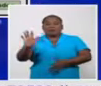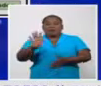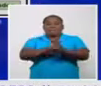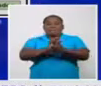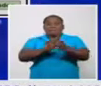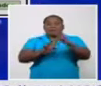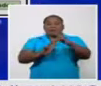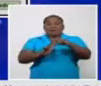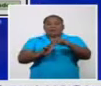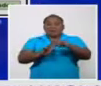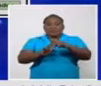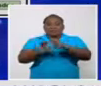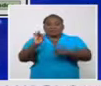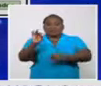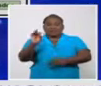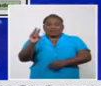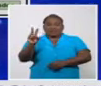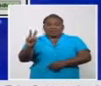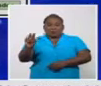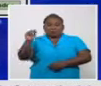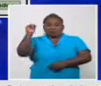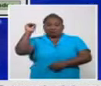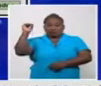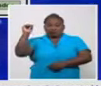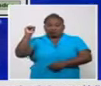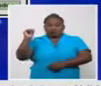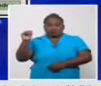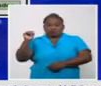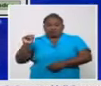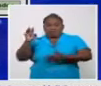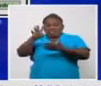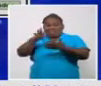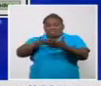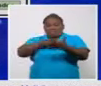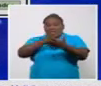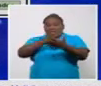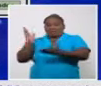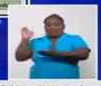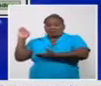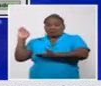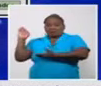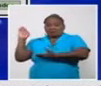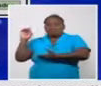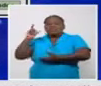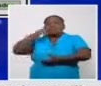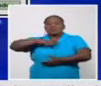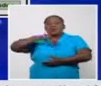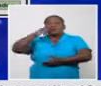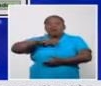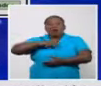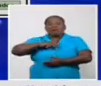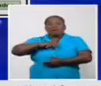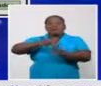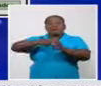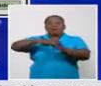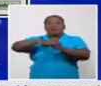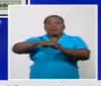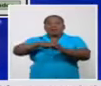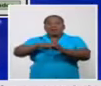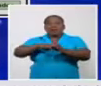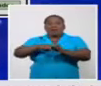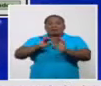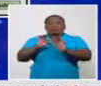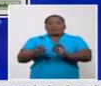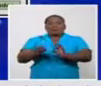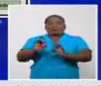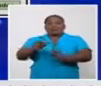72,52 y después Ciego de Ávila municipio especial Isla de la Juventud y como siempre decimos